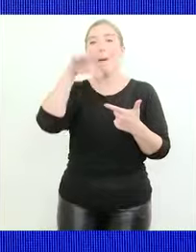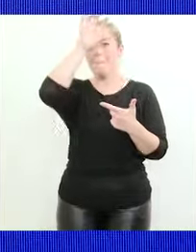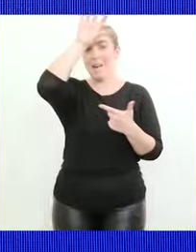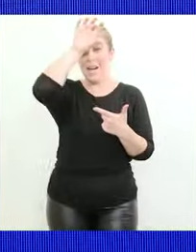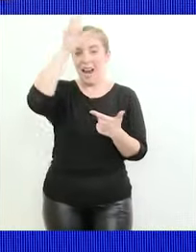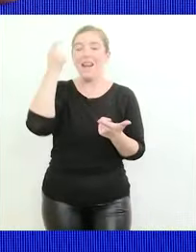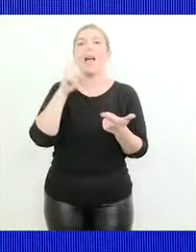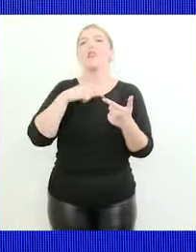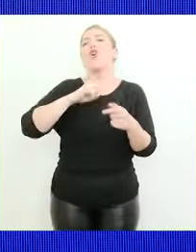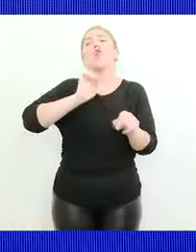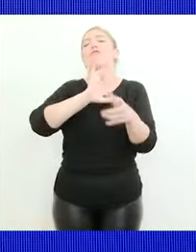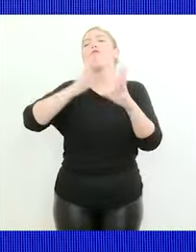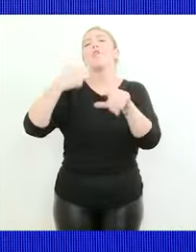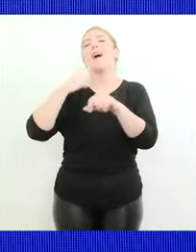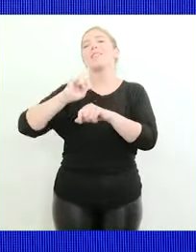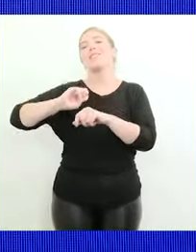no dependen de la lluvia